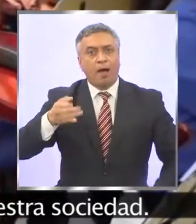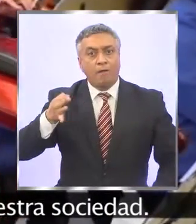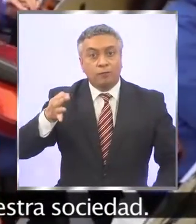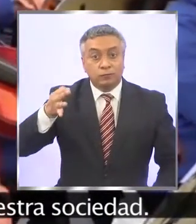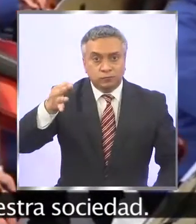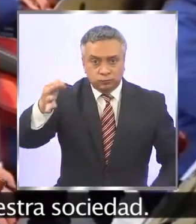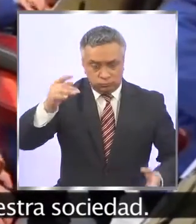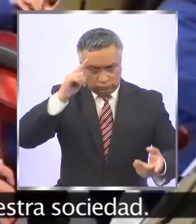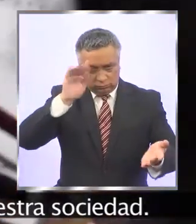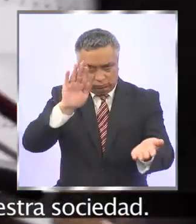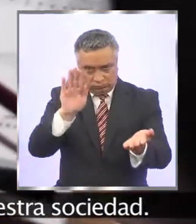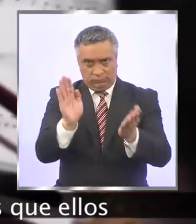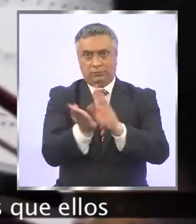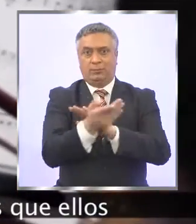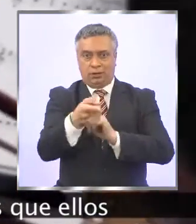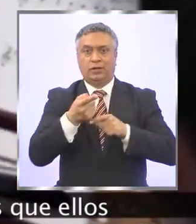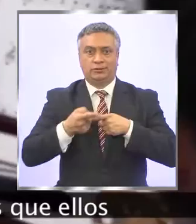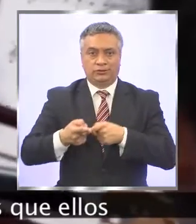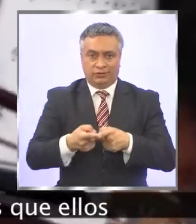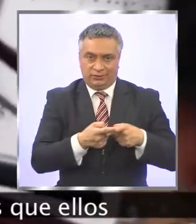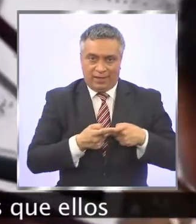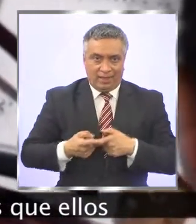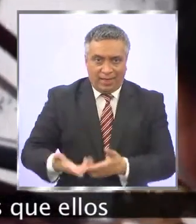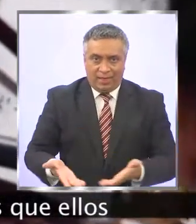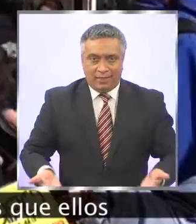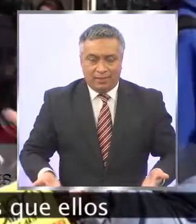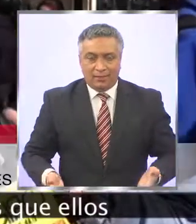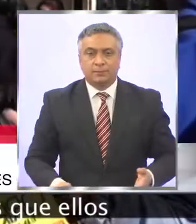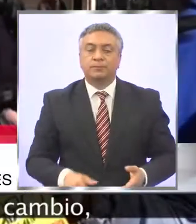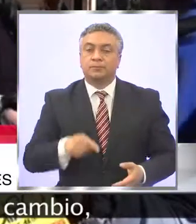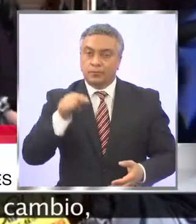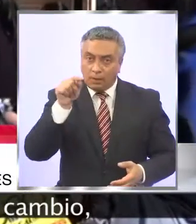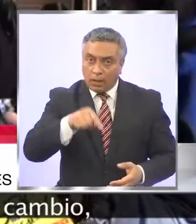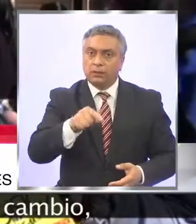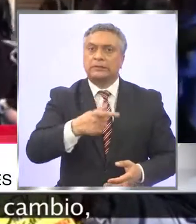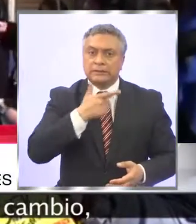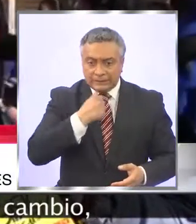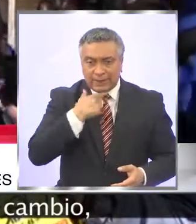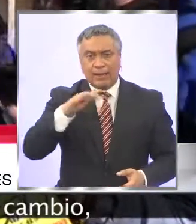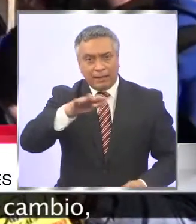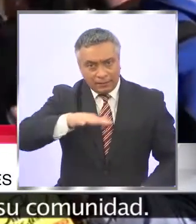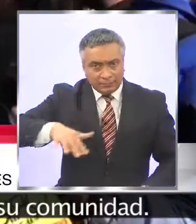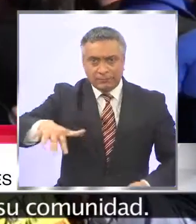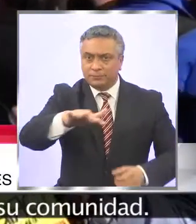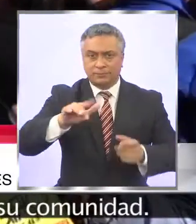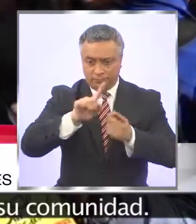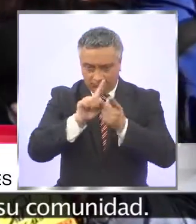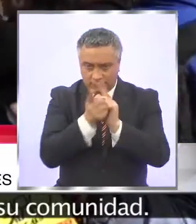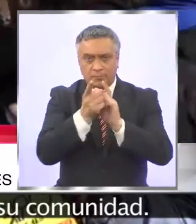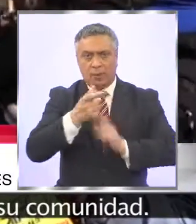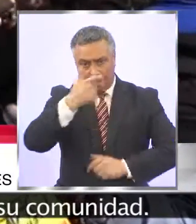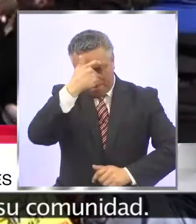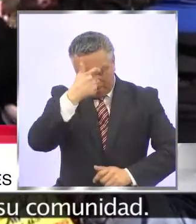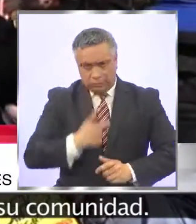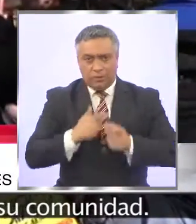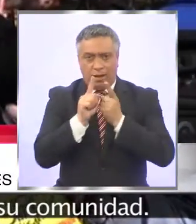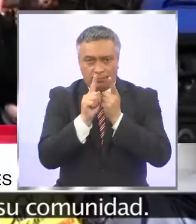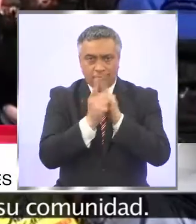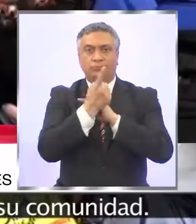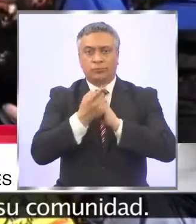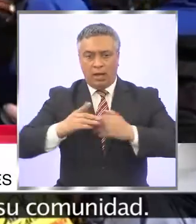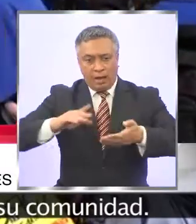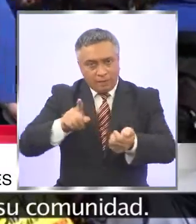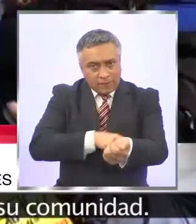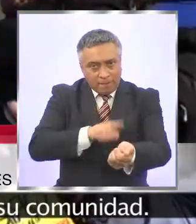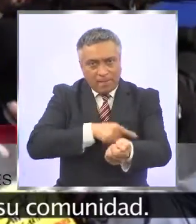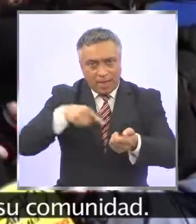ser agentes de cambio en nuestra sociedad. Lo que nosotros queremos es que ellos sean realmente agentes de cambio de sus personas, de su